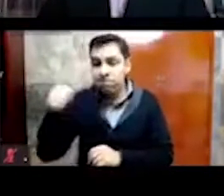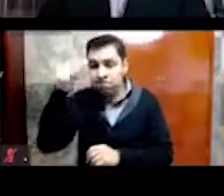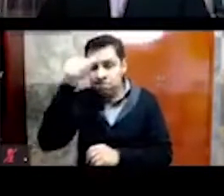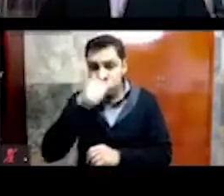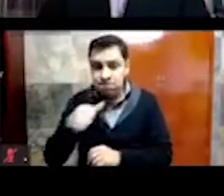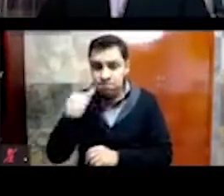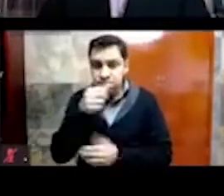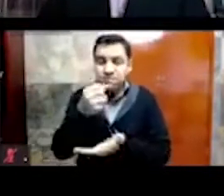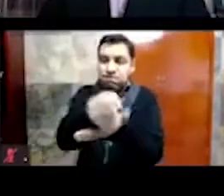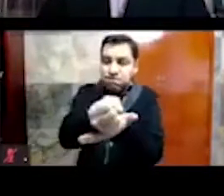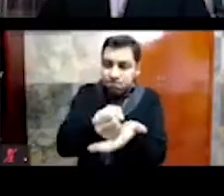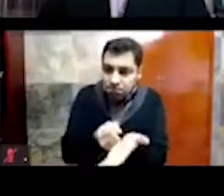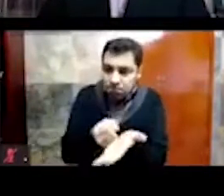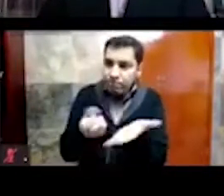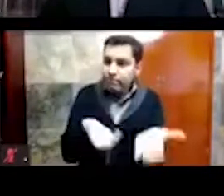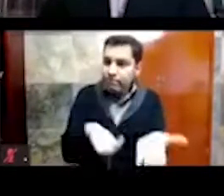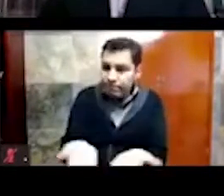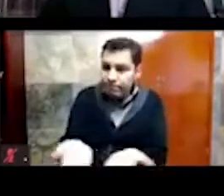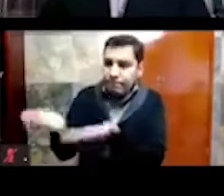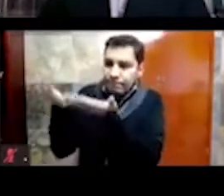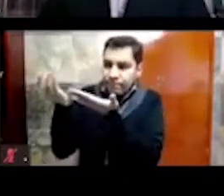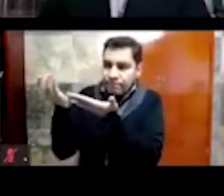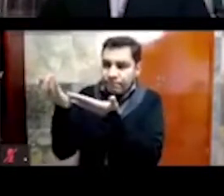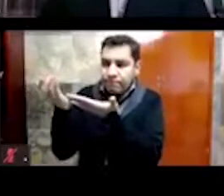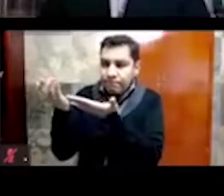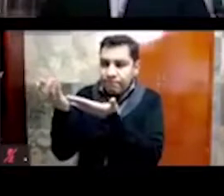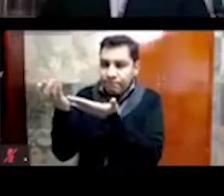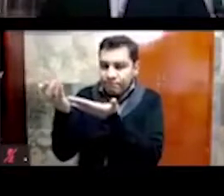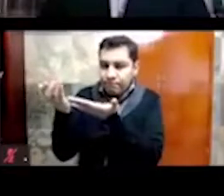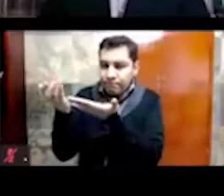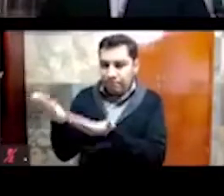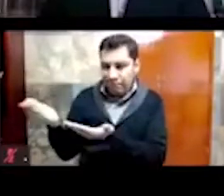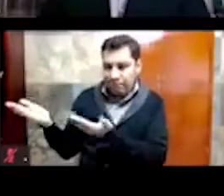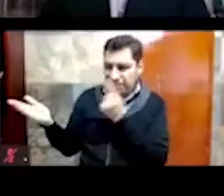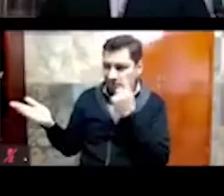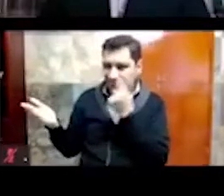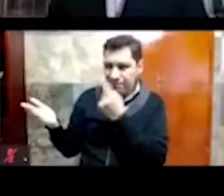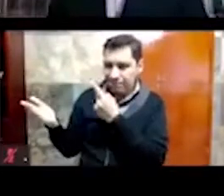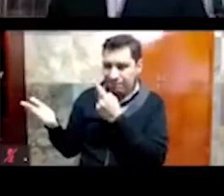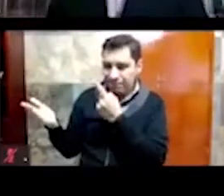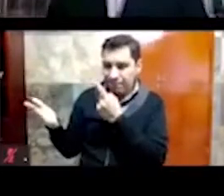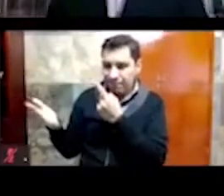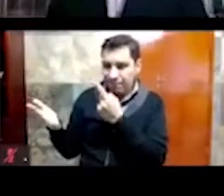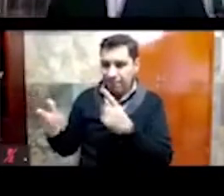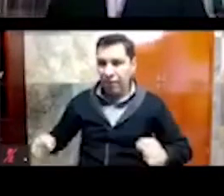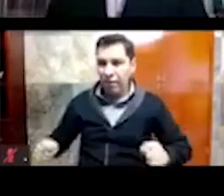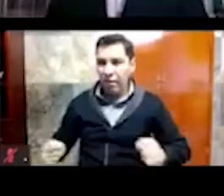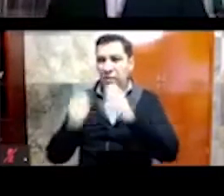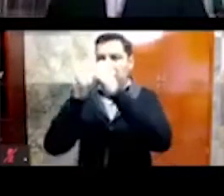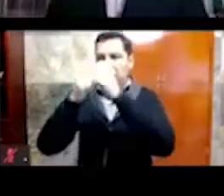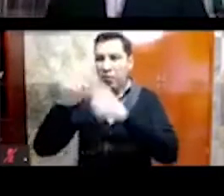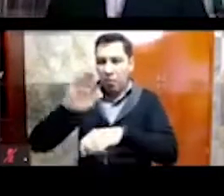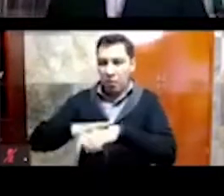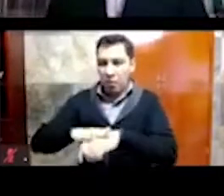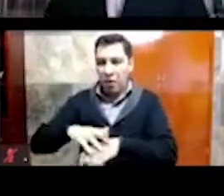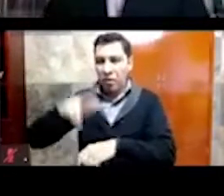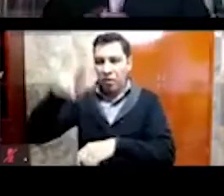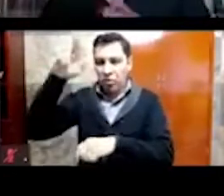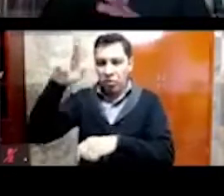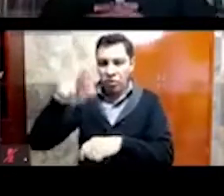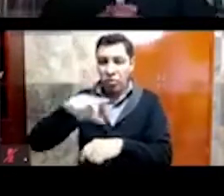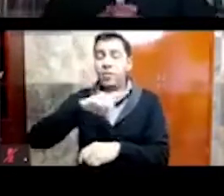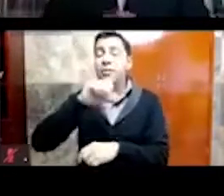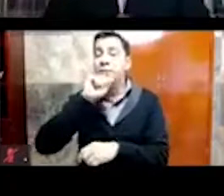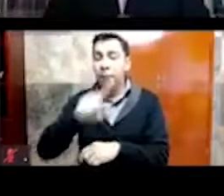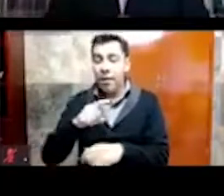cuadro circular, que está al del templo mayor, después tenemos el Weison, y el juego de